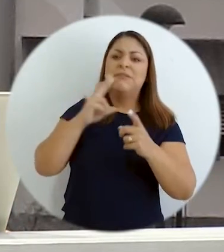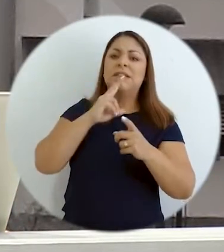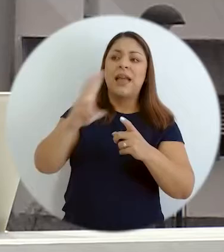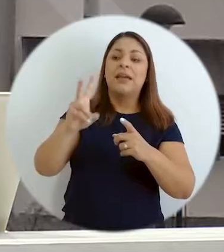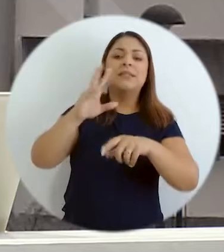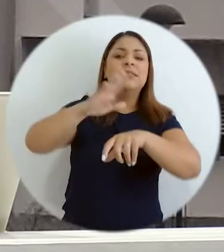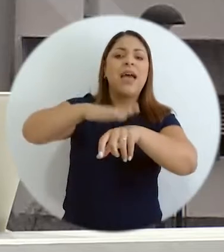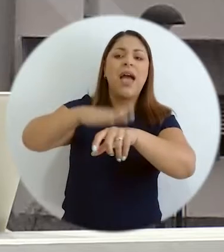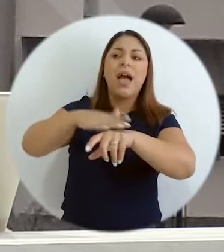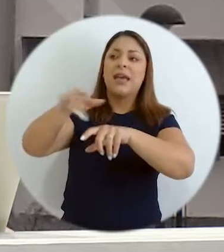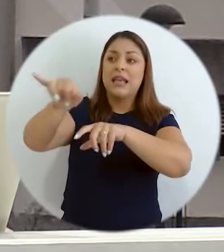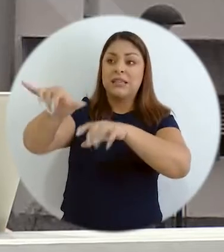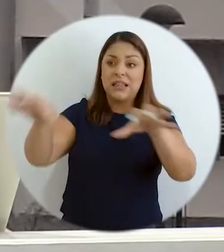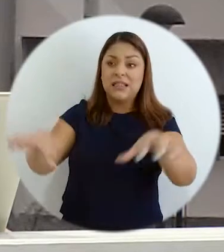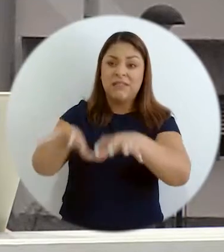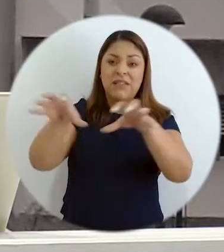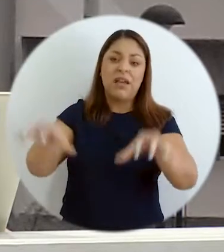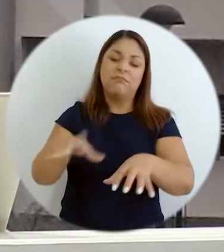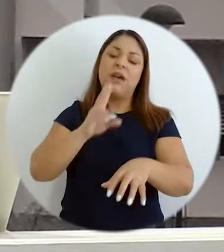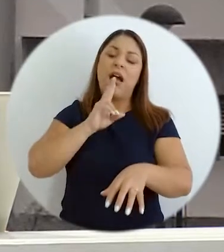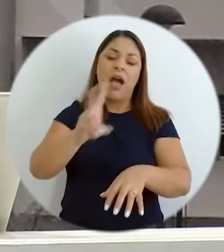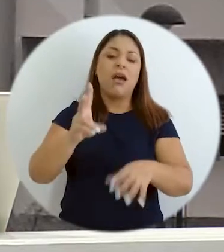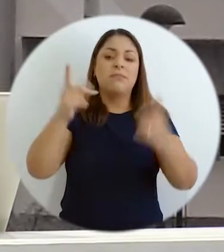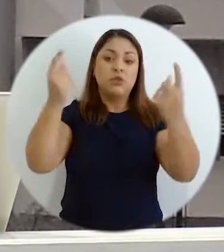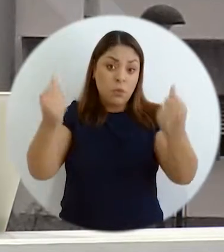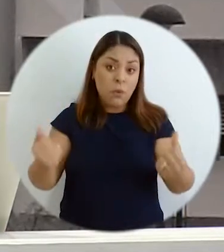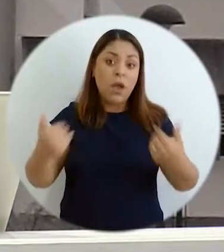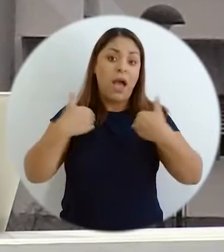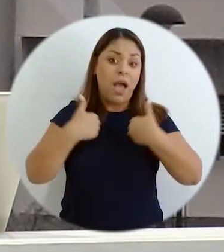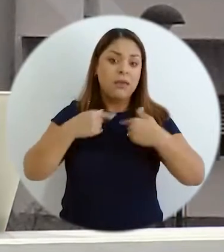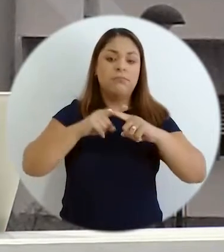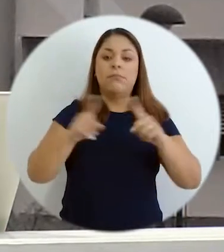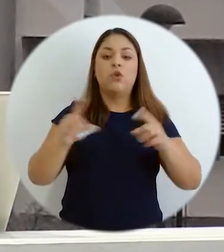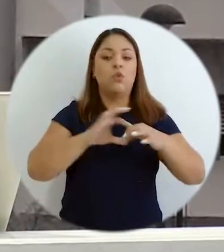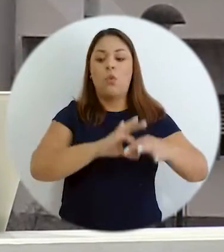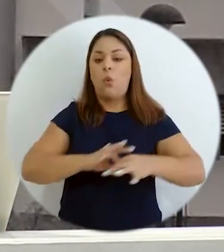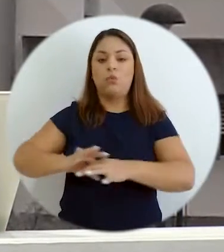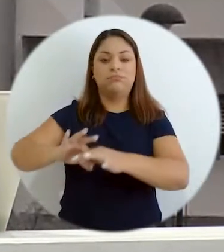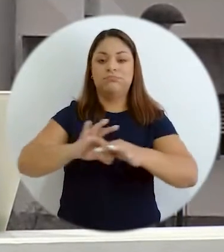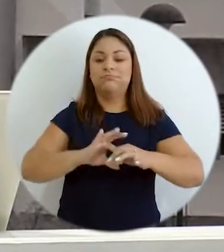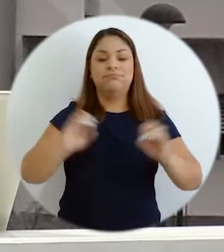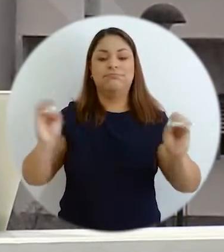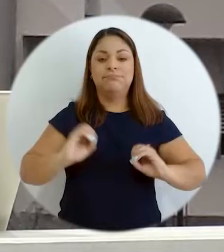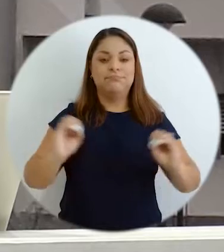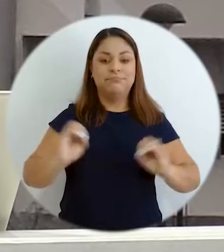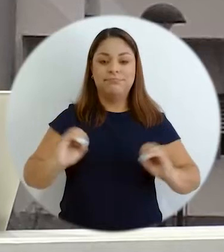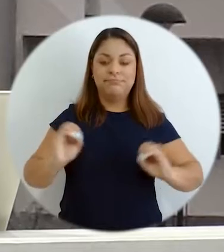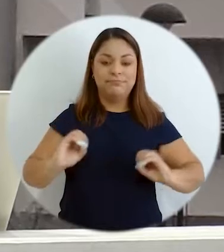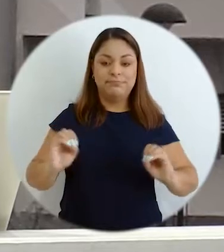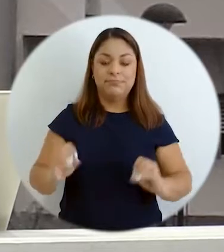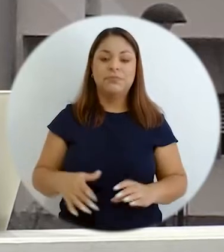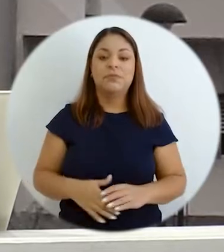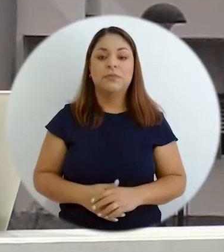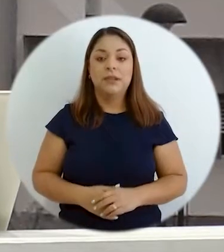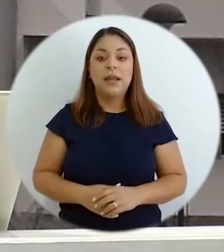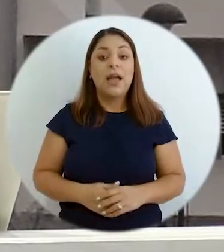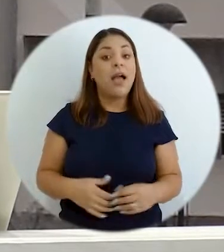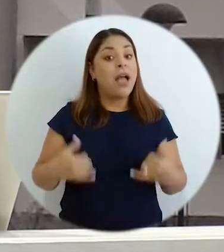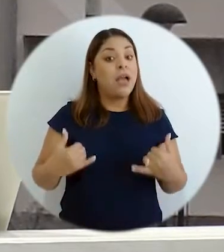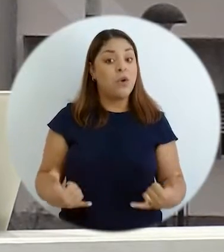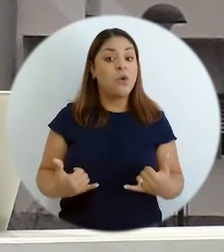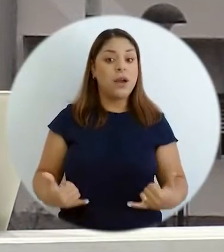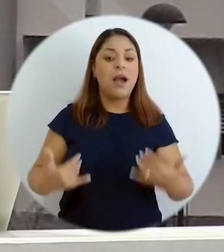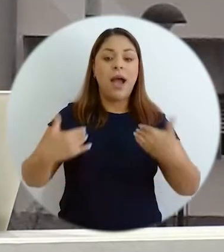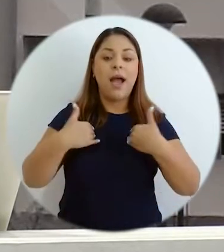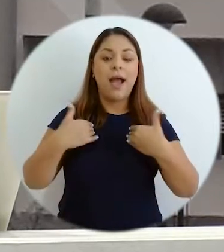Tenemos las herramientas, hay presupuesto, hay institucionalidad, pero no hay coordinación. Y para muestra un botón, para muestra un